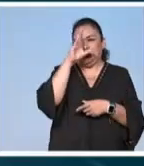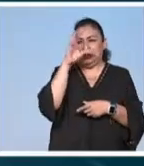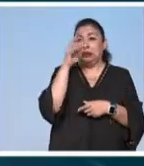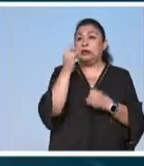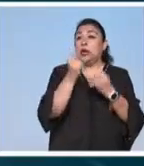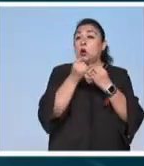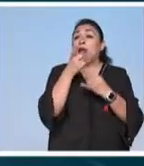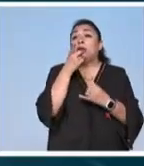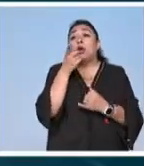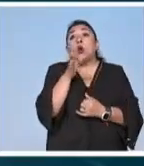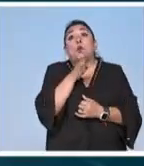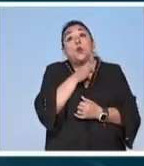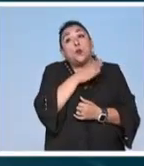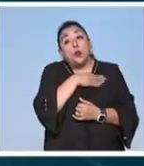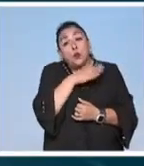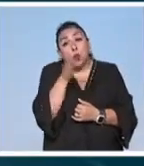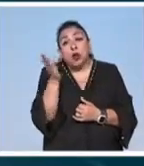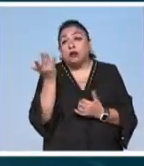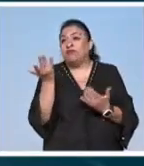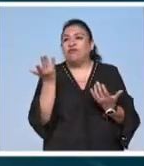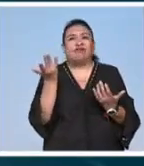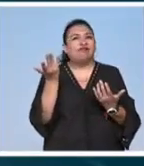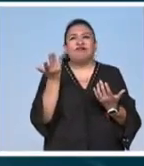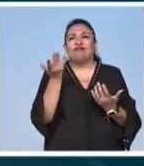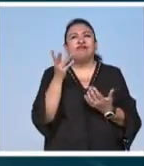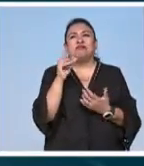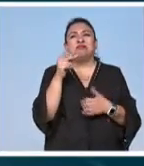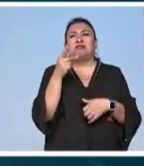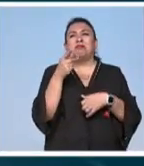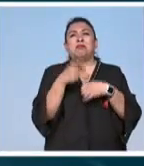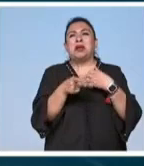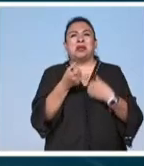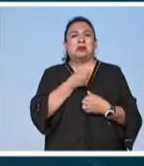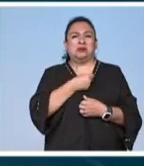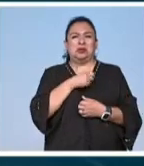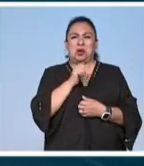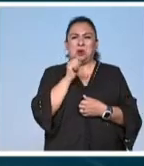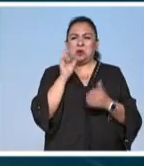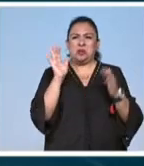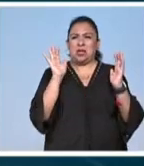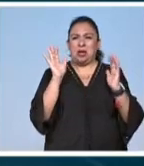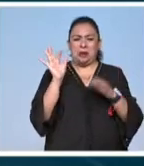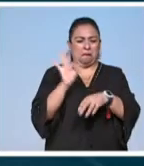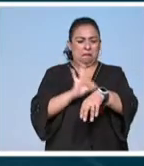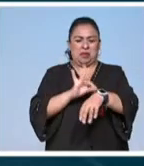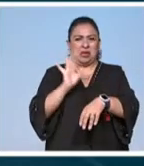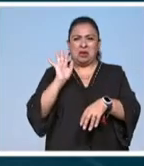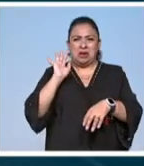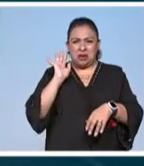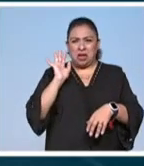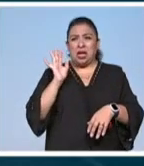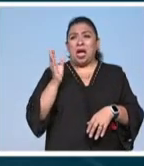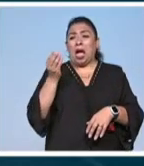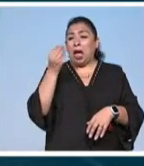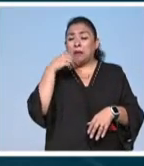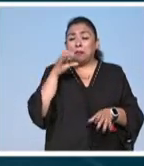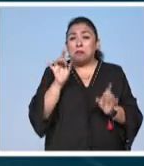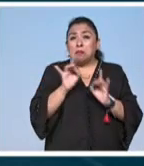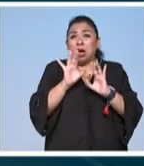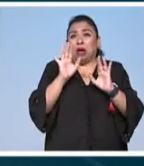afirmaron que afortunadamente no representa ningún riesgo para la salud pues no pican y si son ingeridos